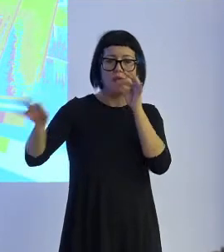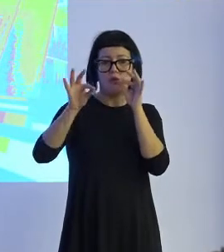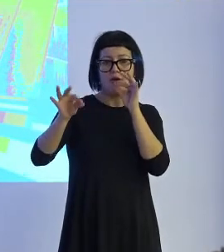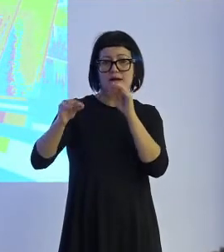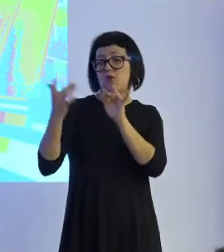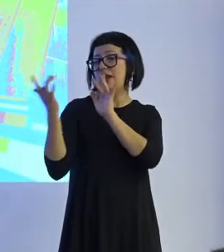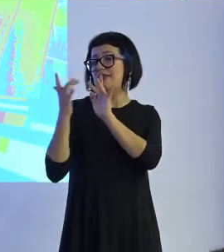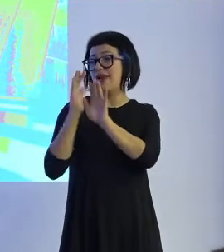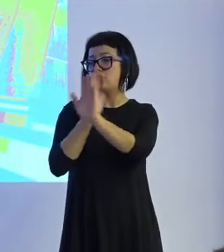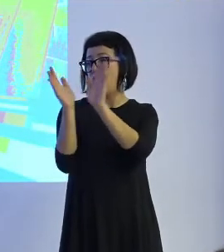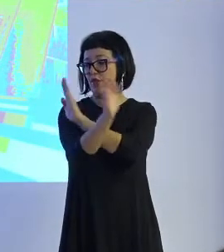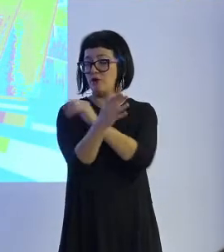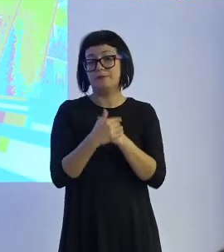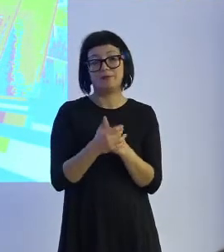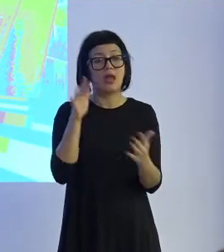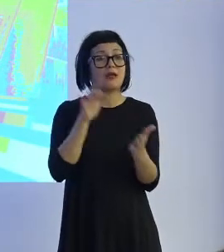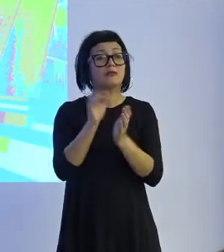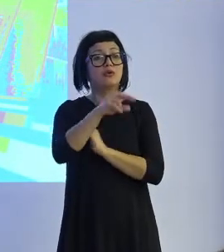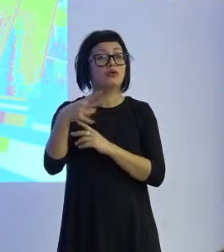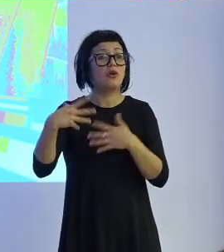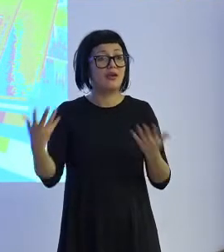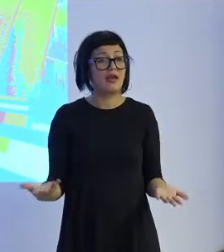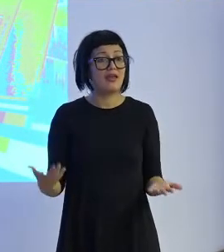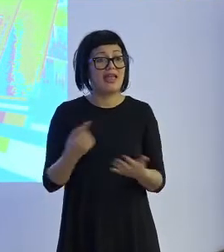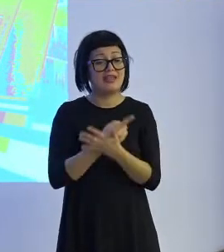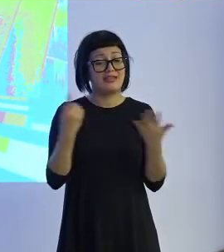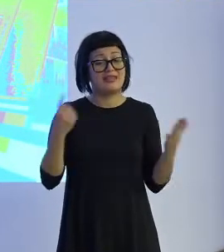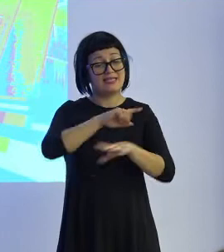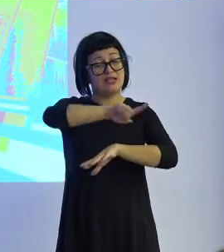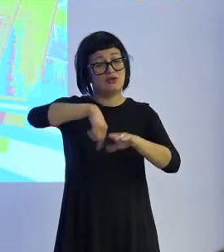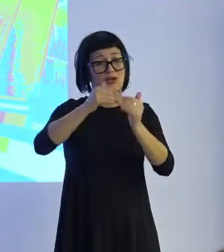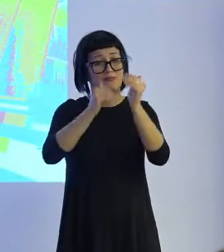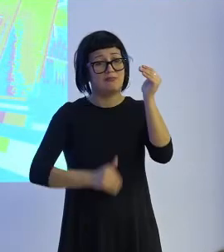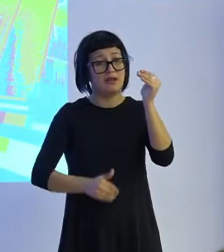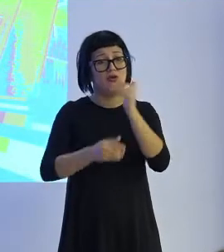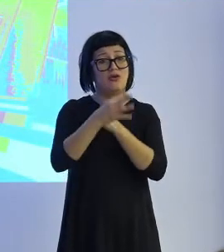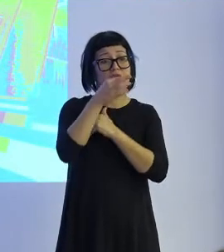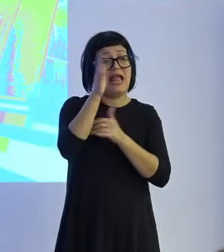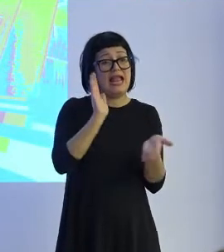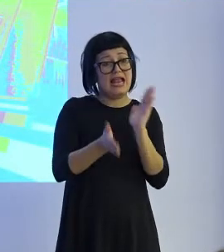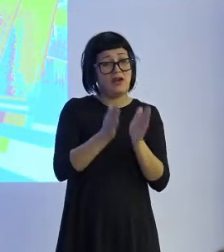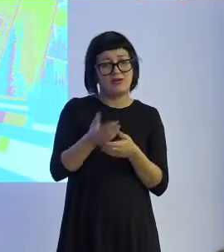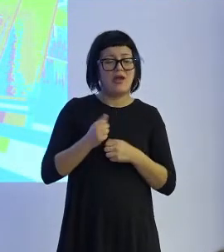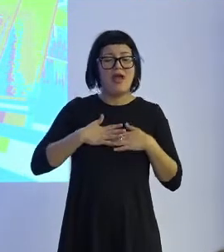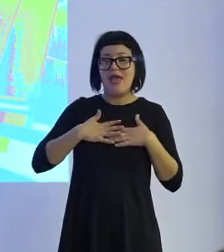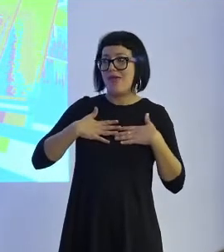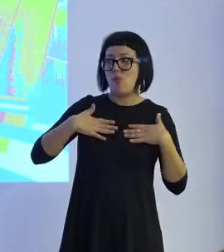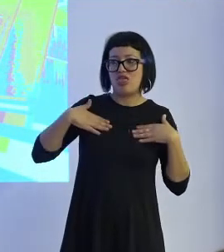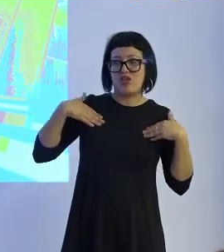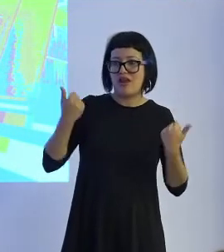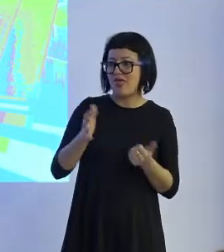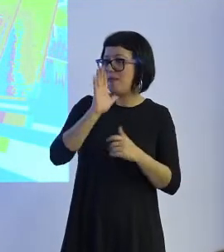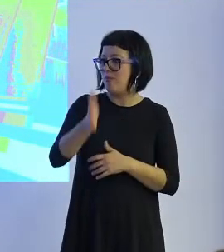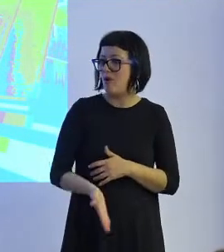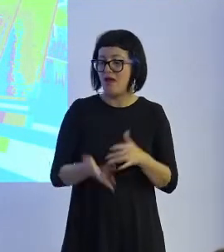base a esa interactuación. ¿Qué sucedió? Que menos de 16 horas, como digo, TAI pasó de estar súper emocionada por